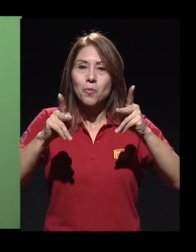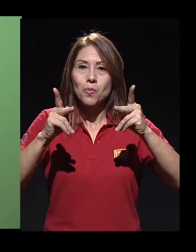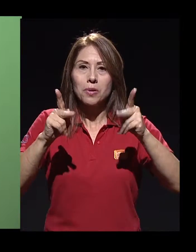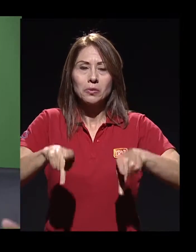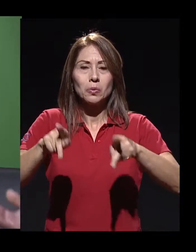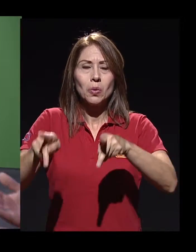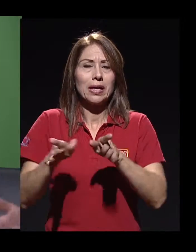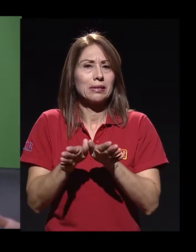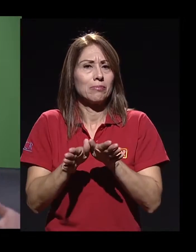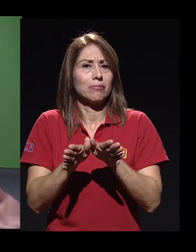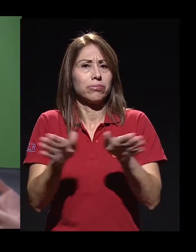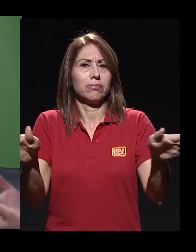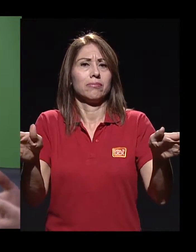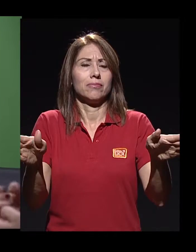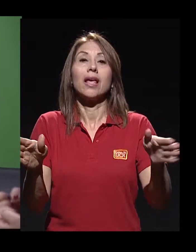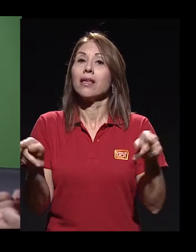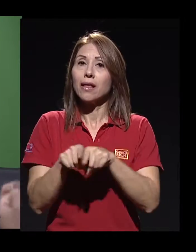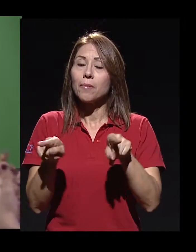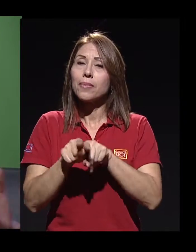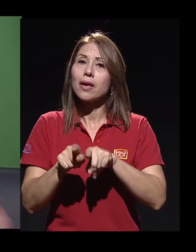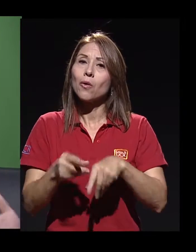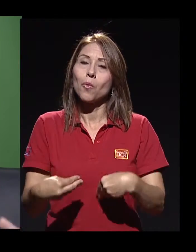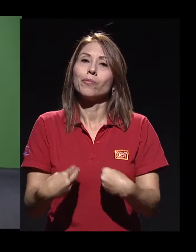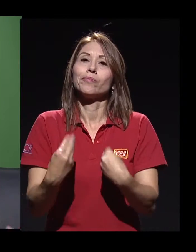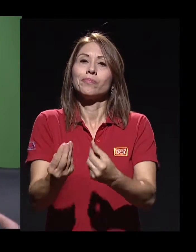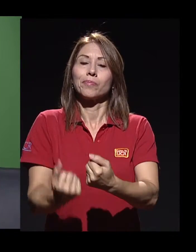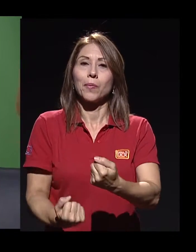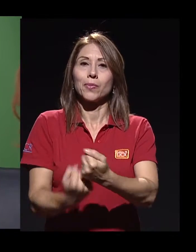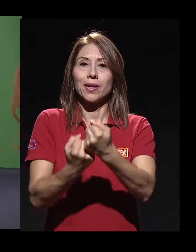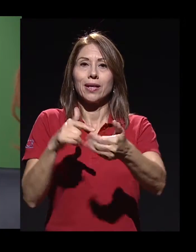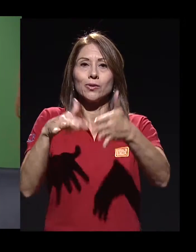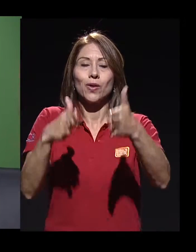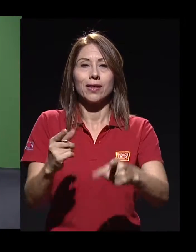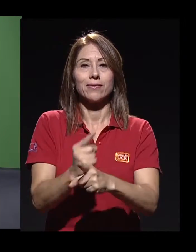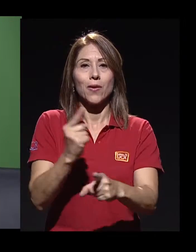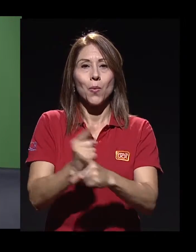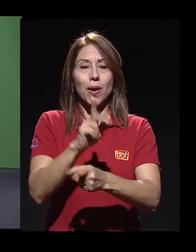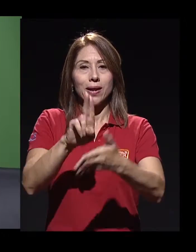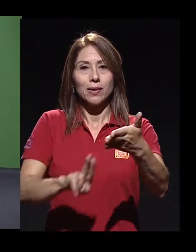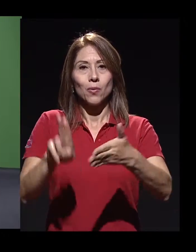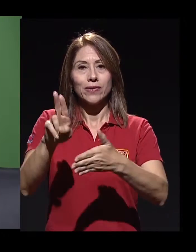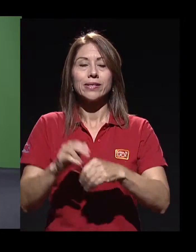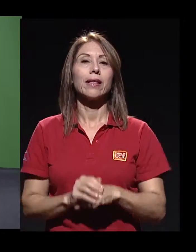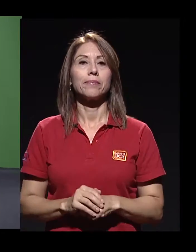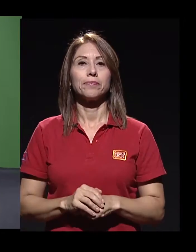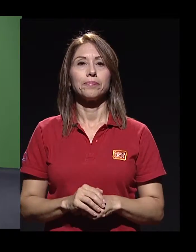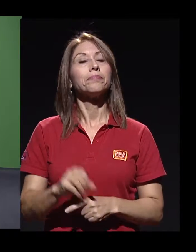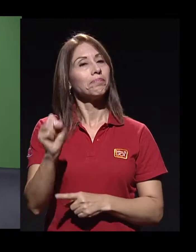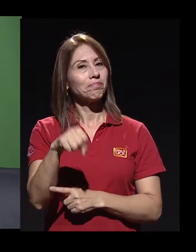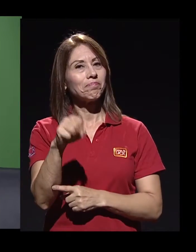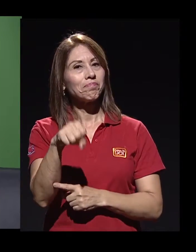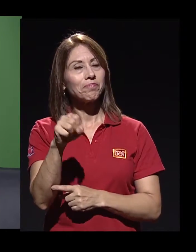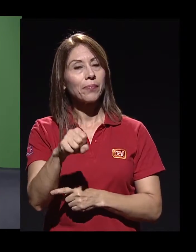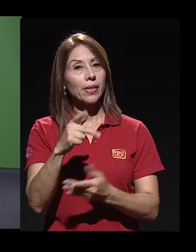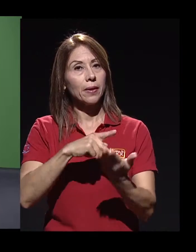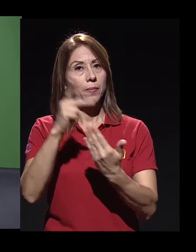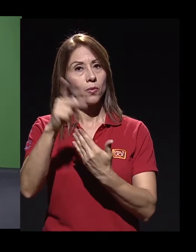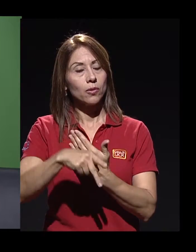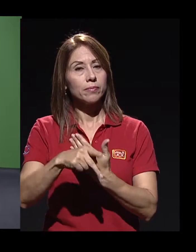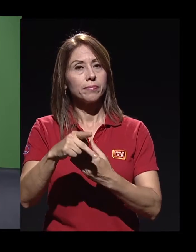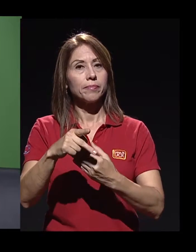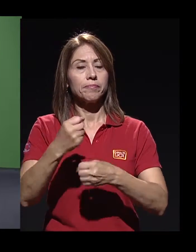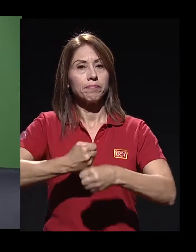y, como dice doña Alicia, inclusive dando un aporte a los estudiantes regulares también de la universidad. Claro, en su esencia el programa